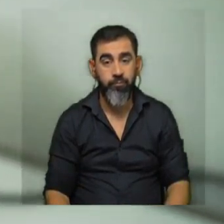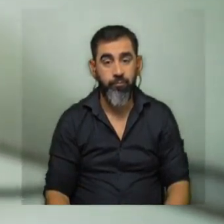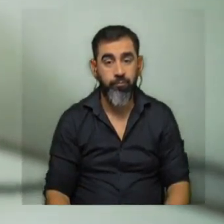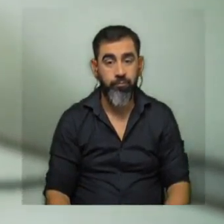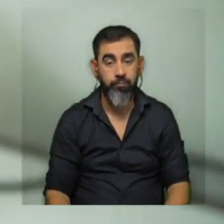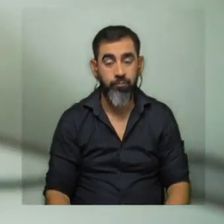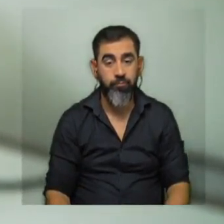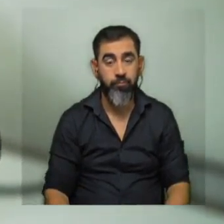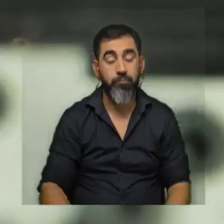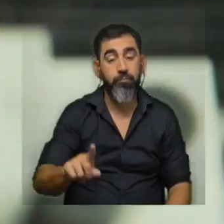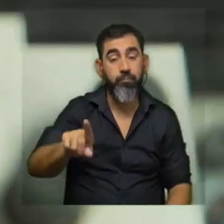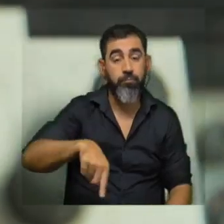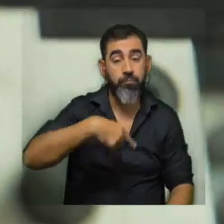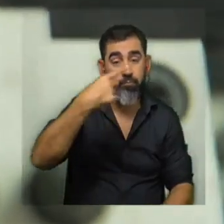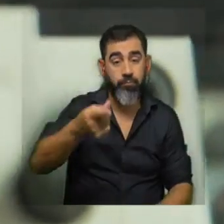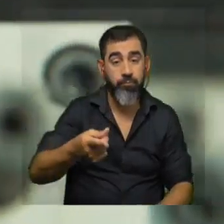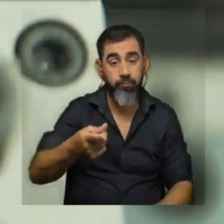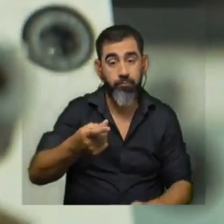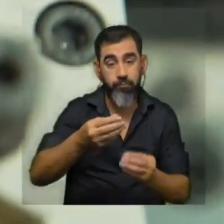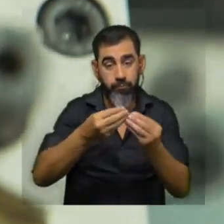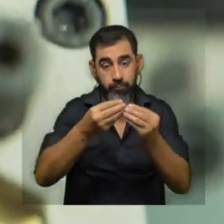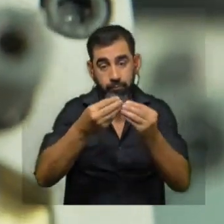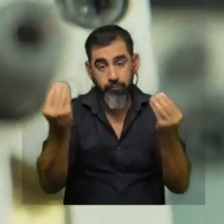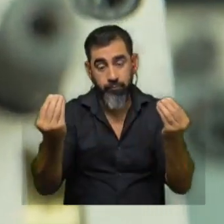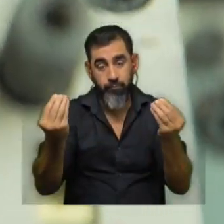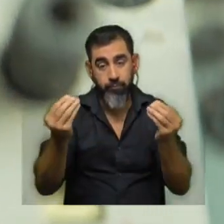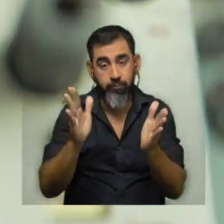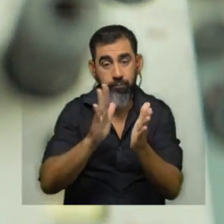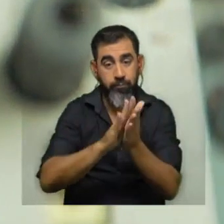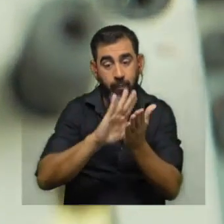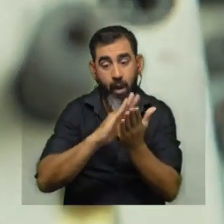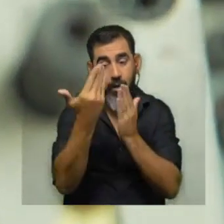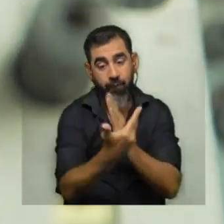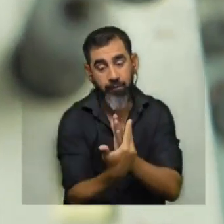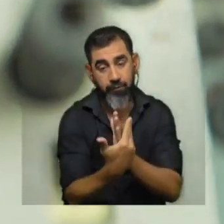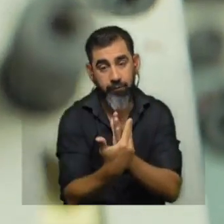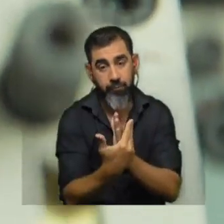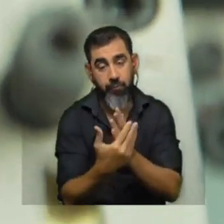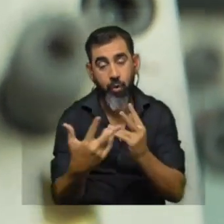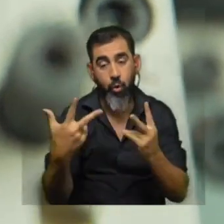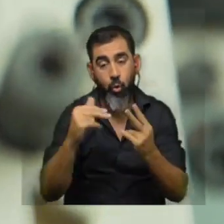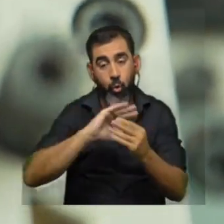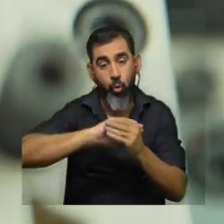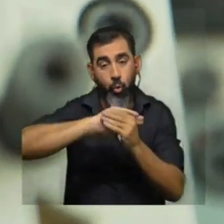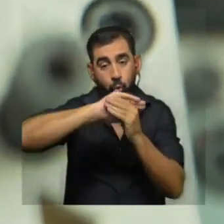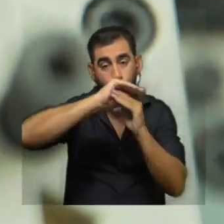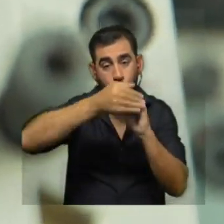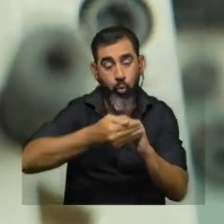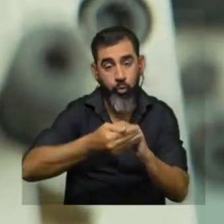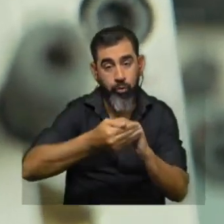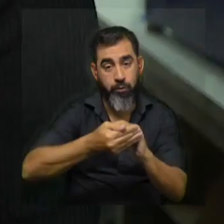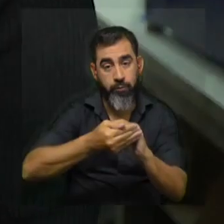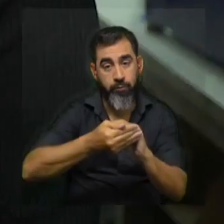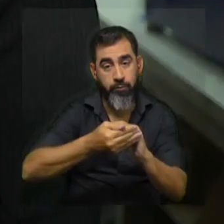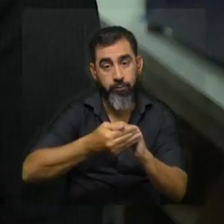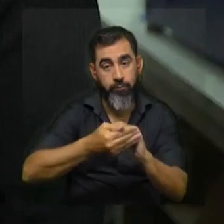después se despega y se pega del otro lado para cortar la curva externa que